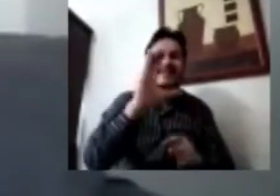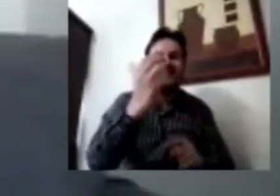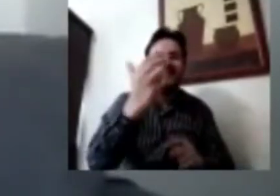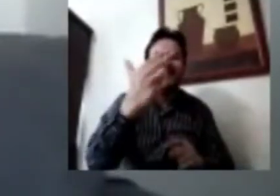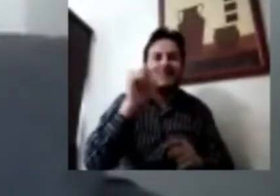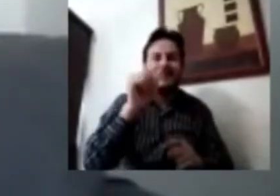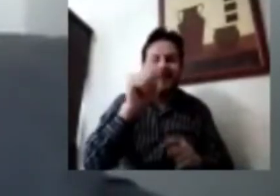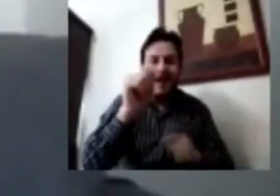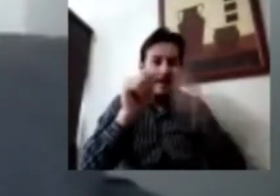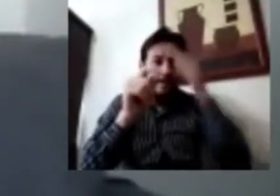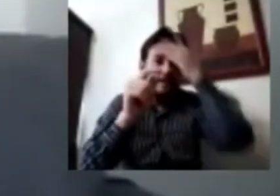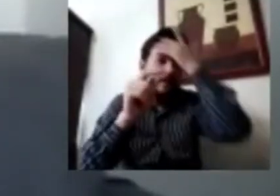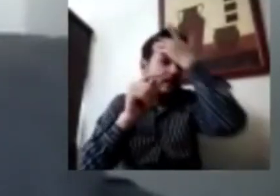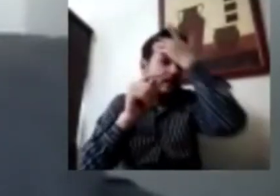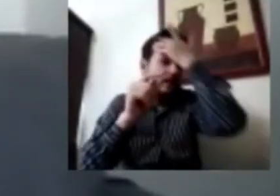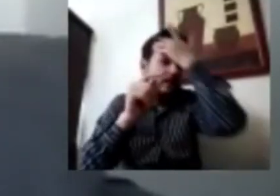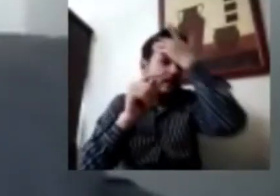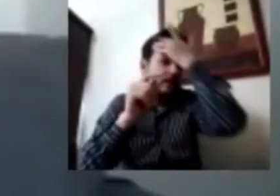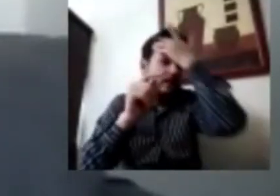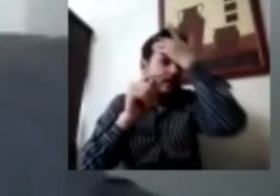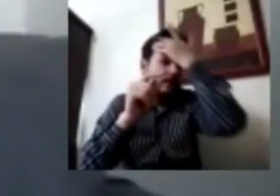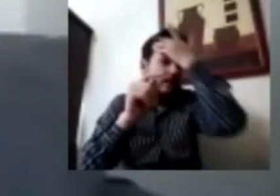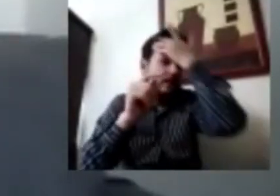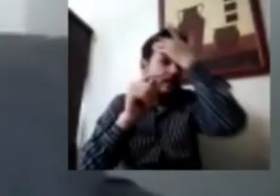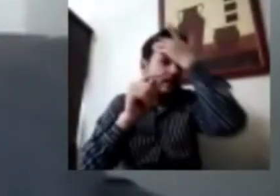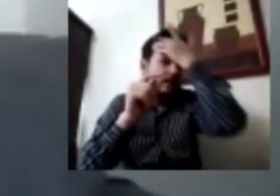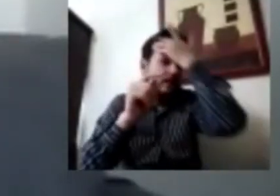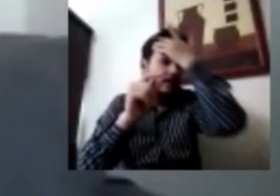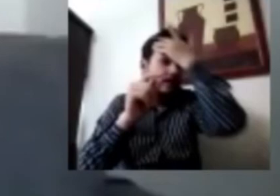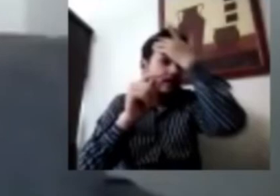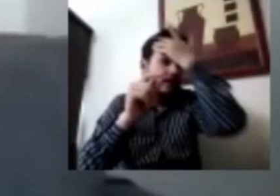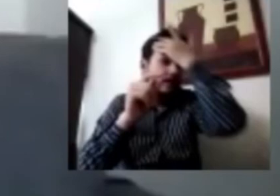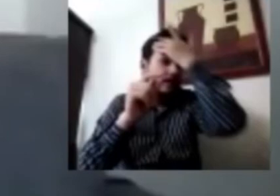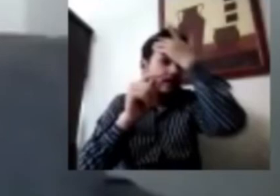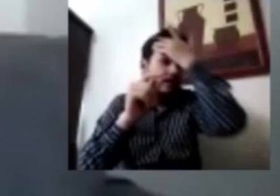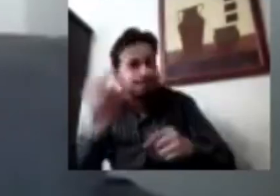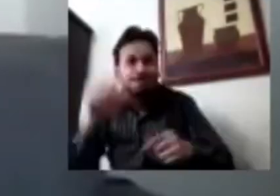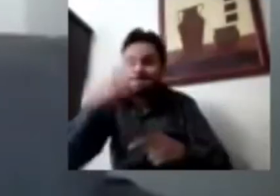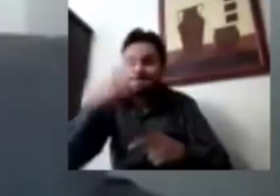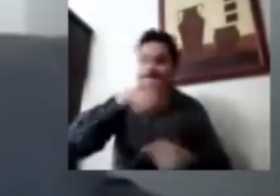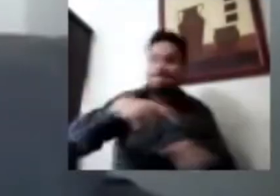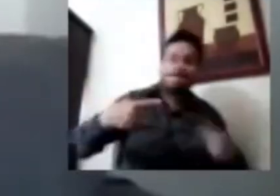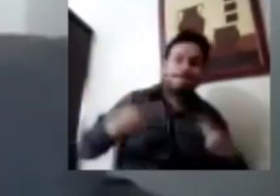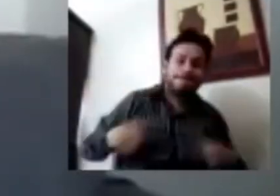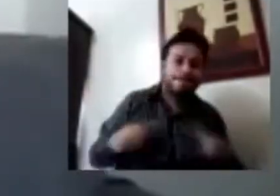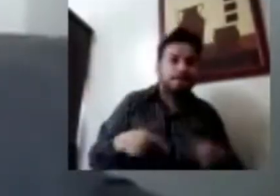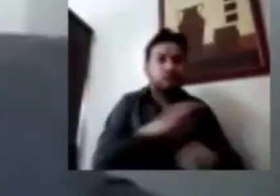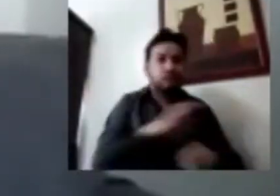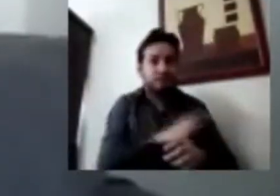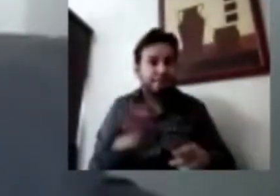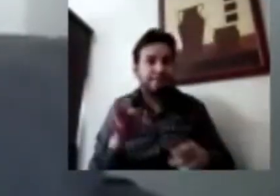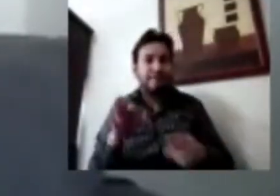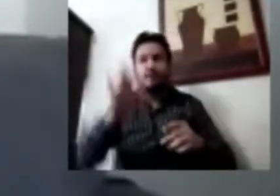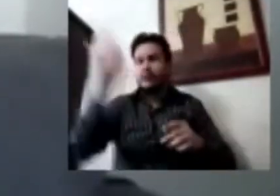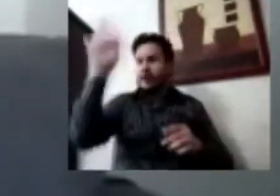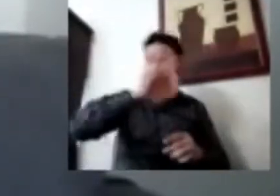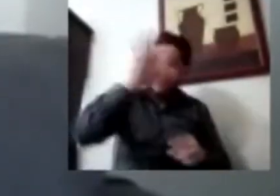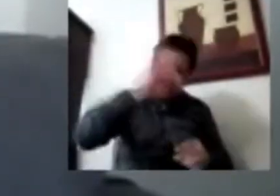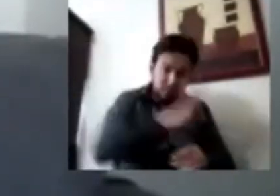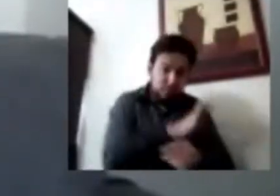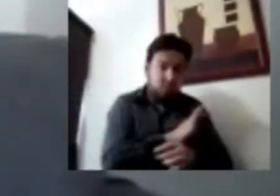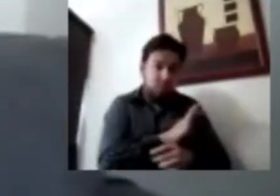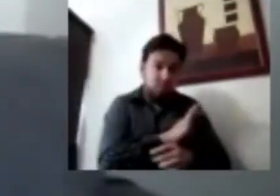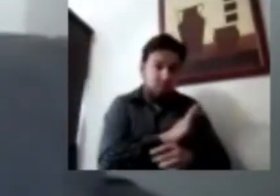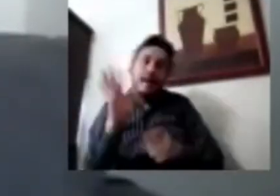pueden observar, digamos, el link a las encuestas para que las personas puedan ya checar los porcentajes concretos, pero nos diste un panorama muy, pues